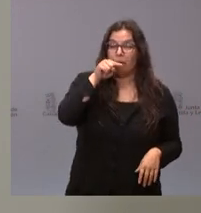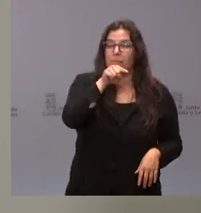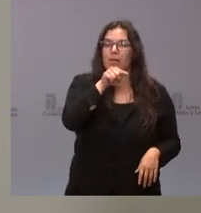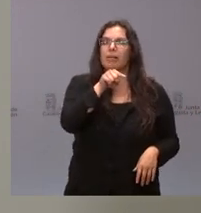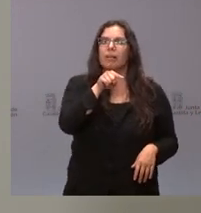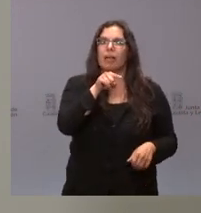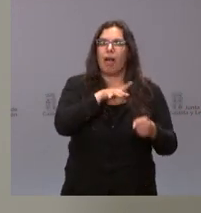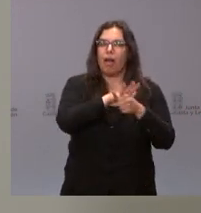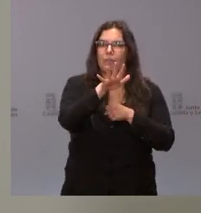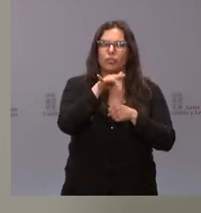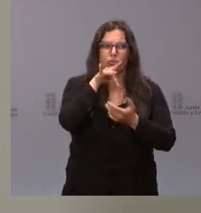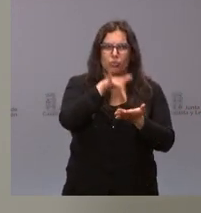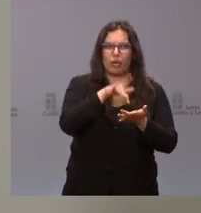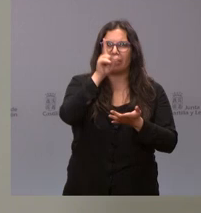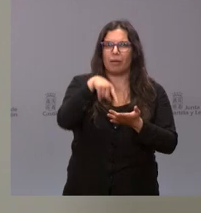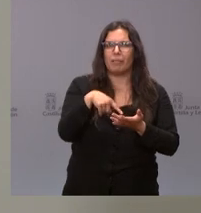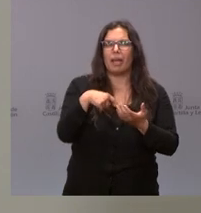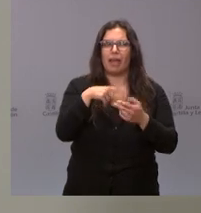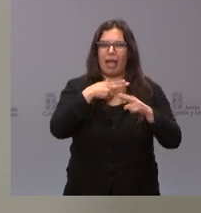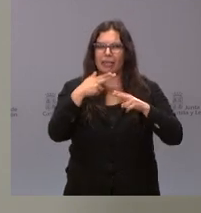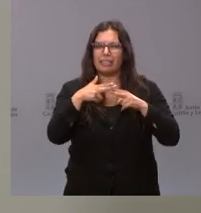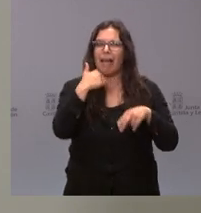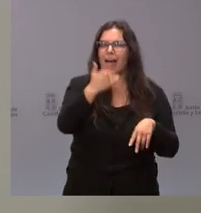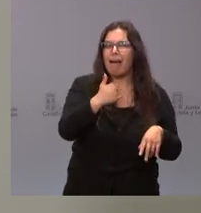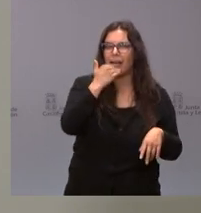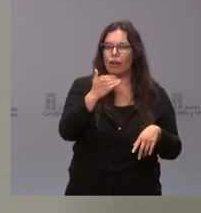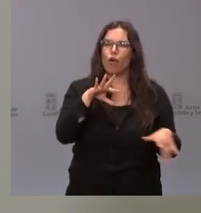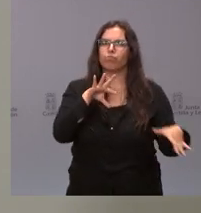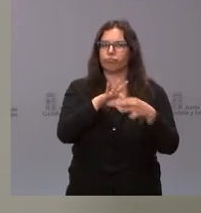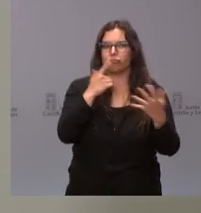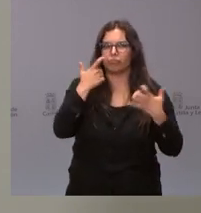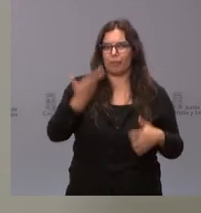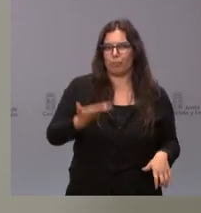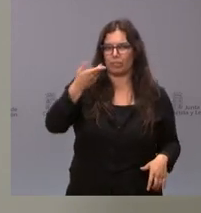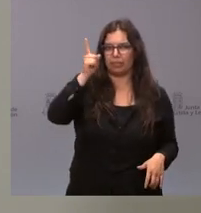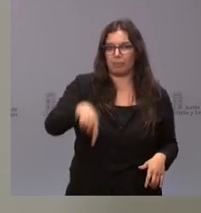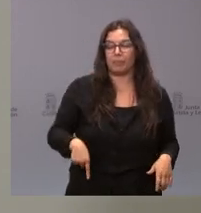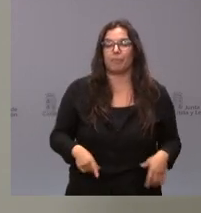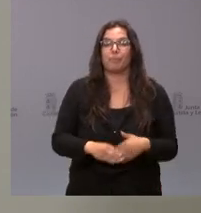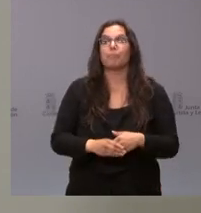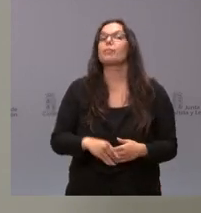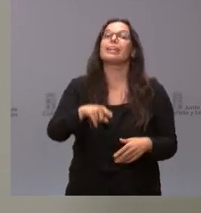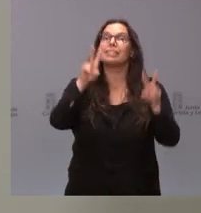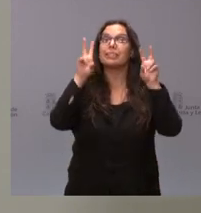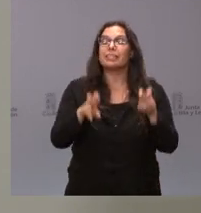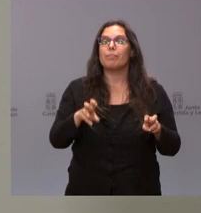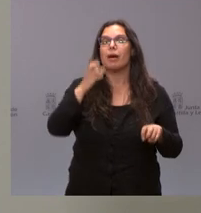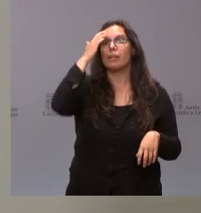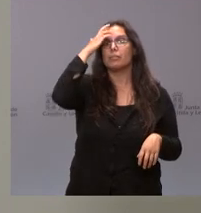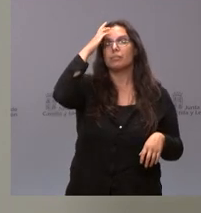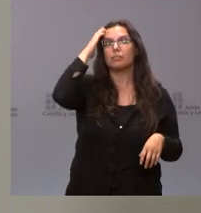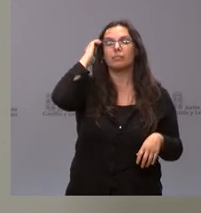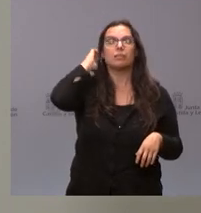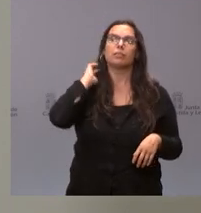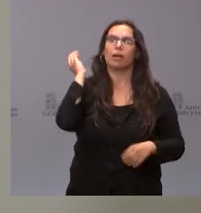en este ámbito algún tipo de actividad que es digno de señalamiento. Esta es una cuestión donde creo que hay un